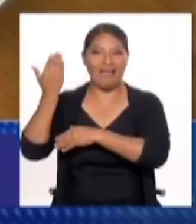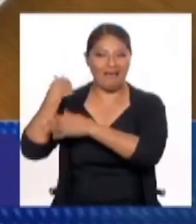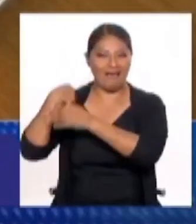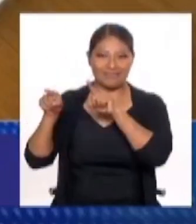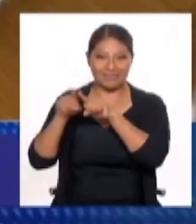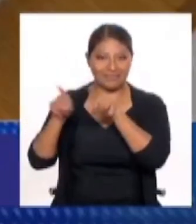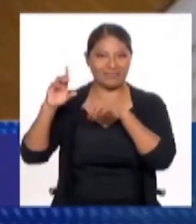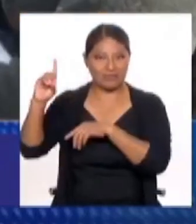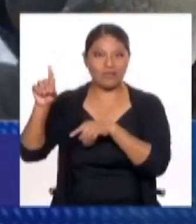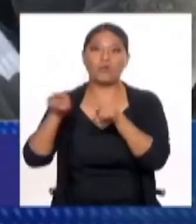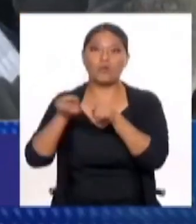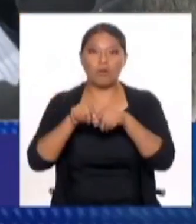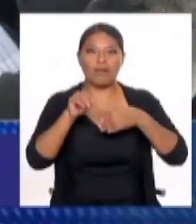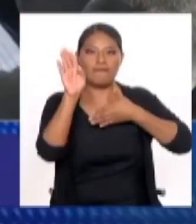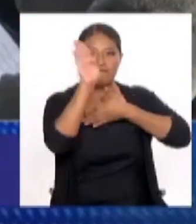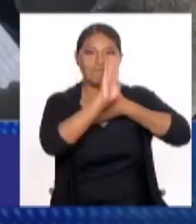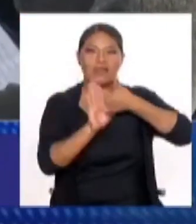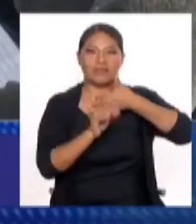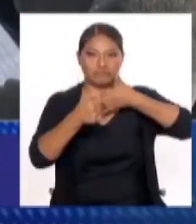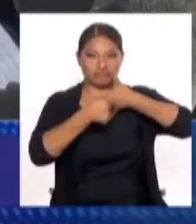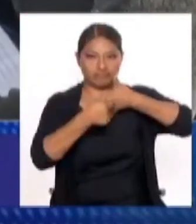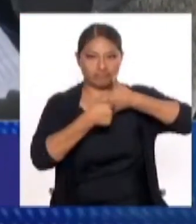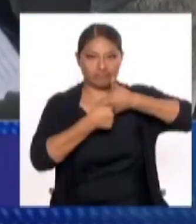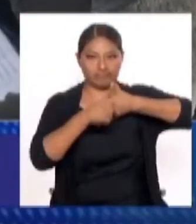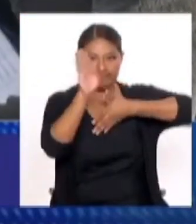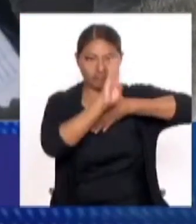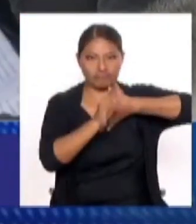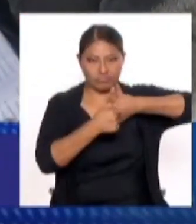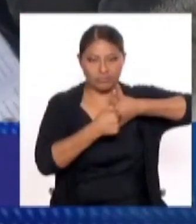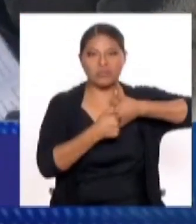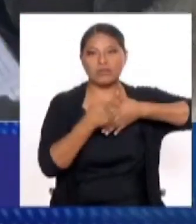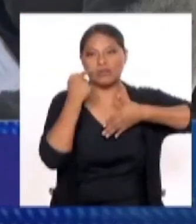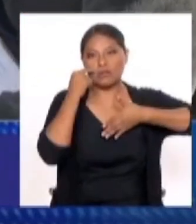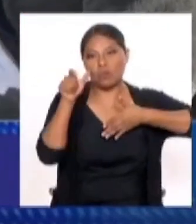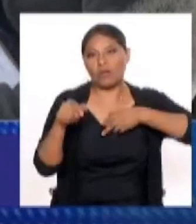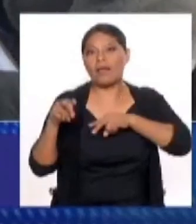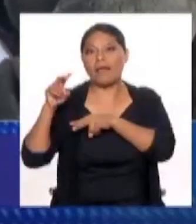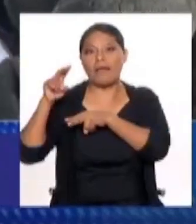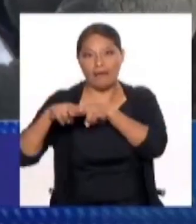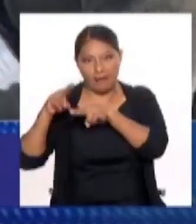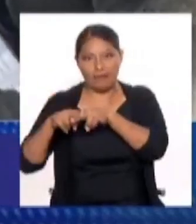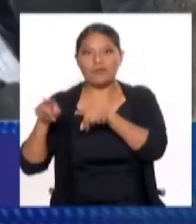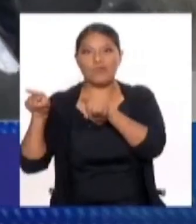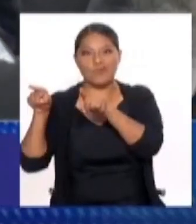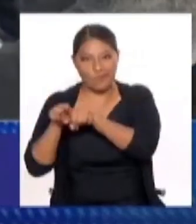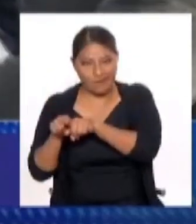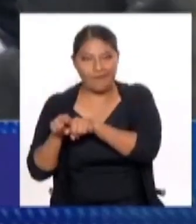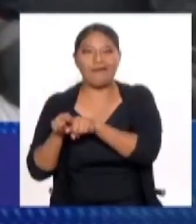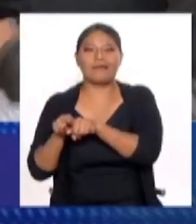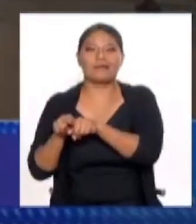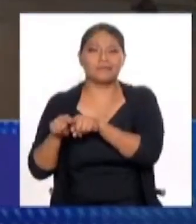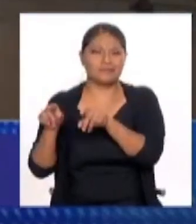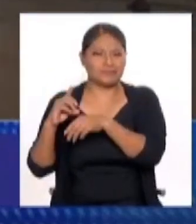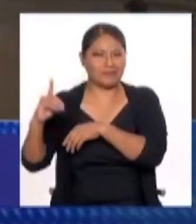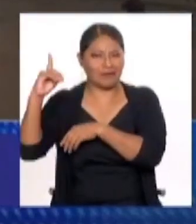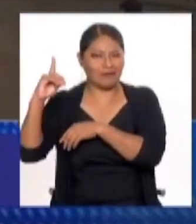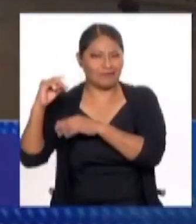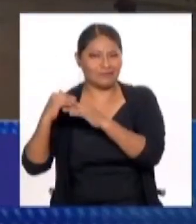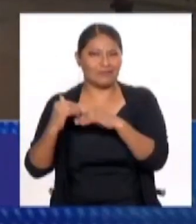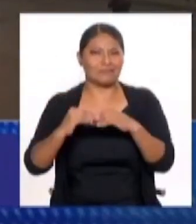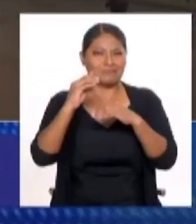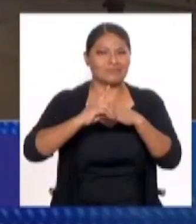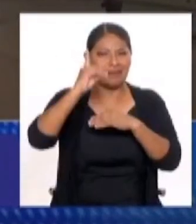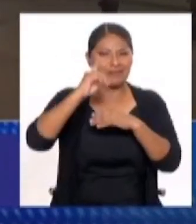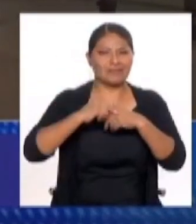Latina, como Brasil, después podemos hablar del caso de Argentina, que las elecciones están este año, y en otros países